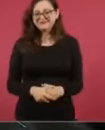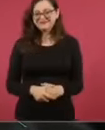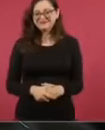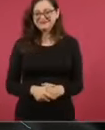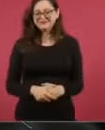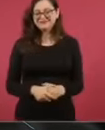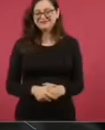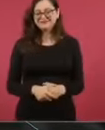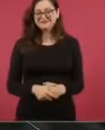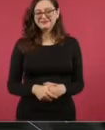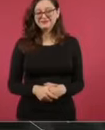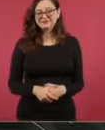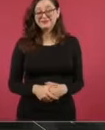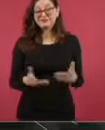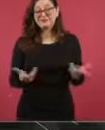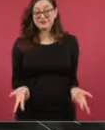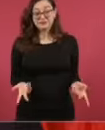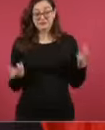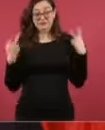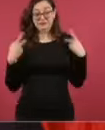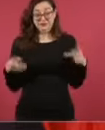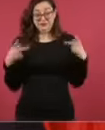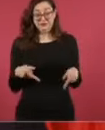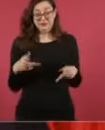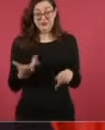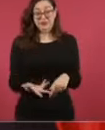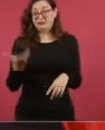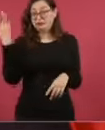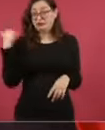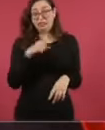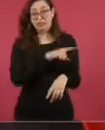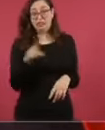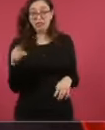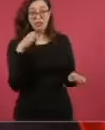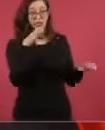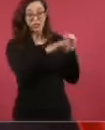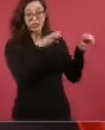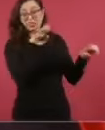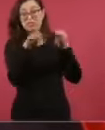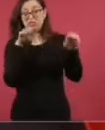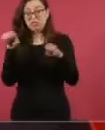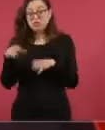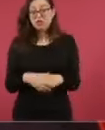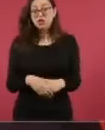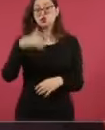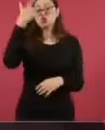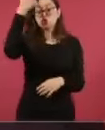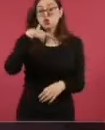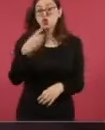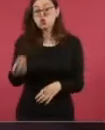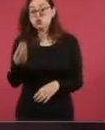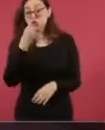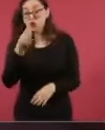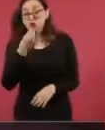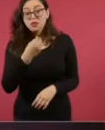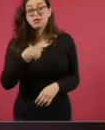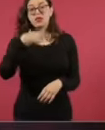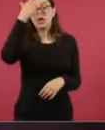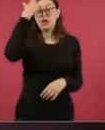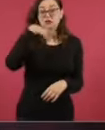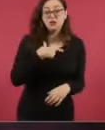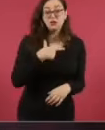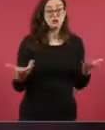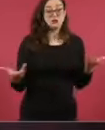Y los que fueron engañados, porque hacían cenas, comidas, le llevaban la encuesta de